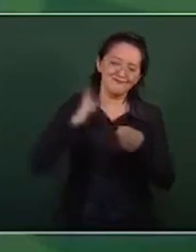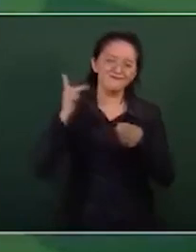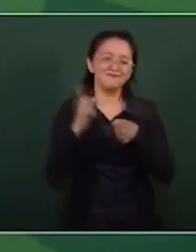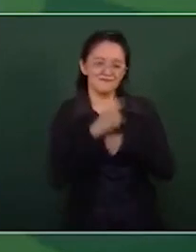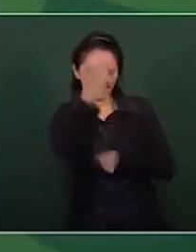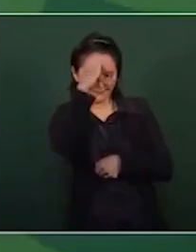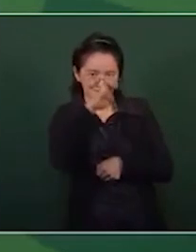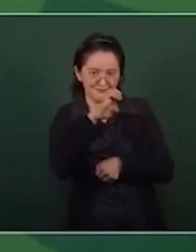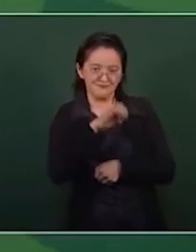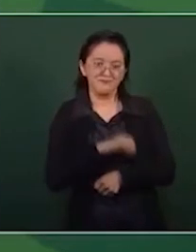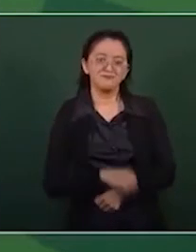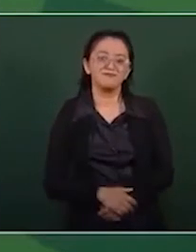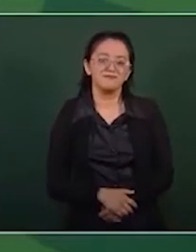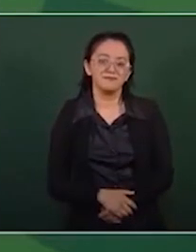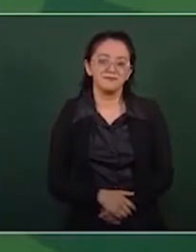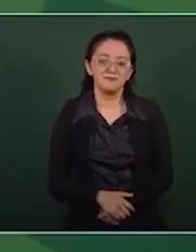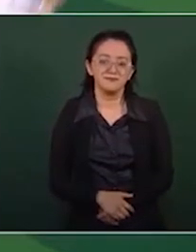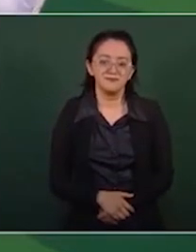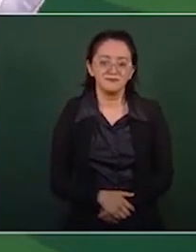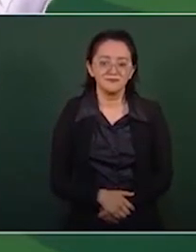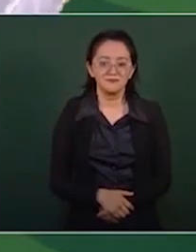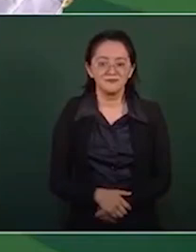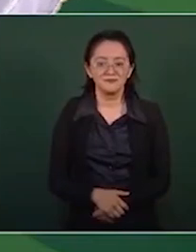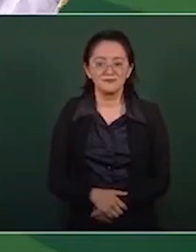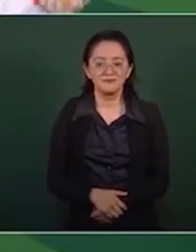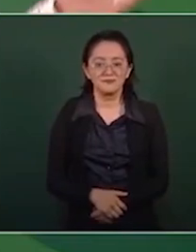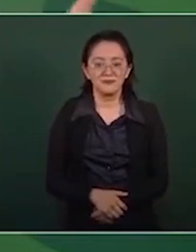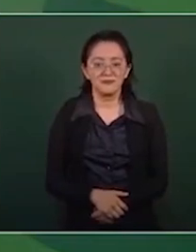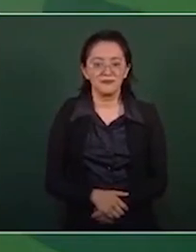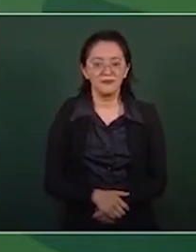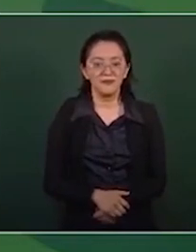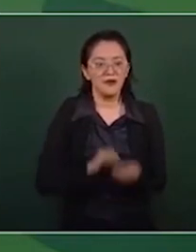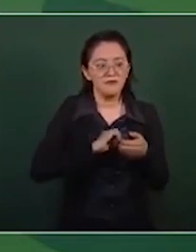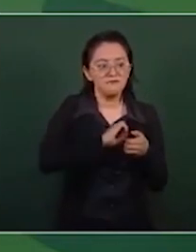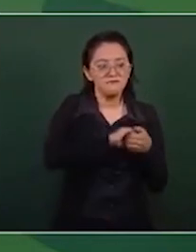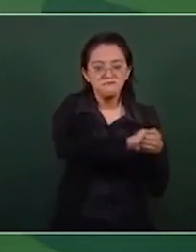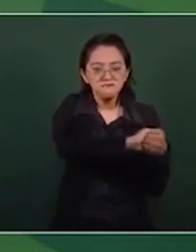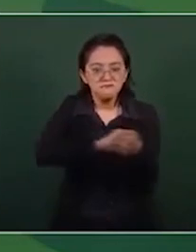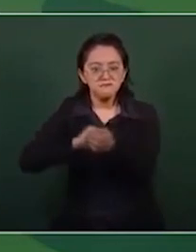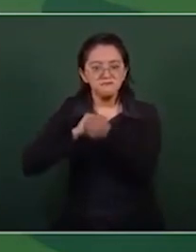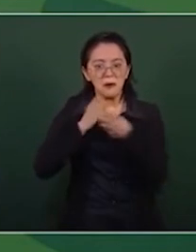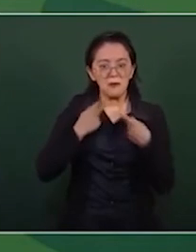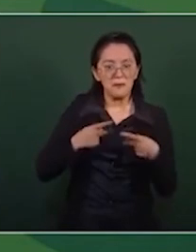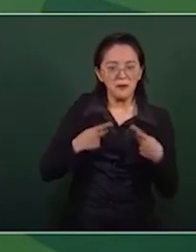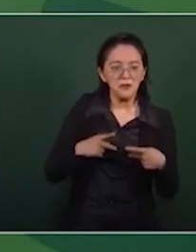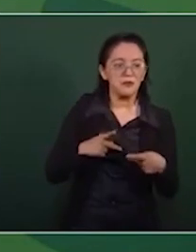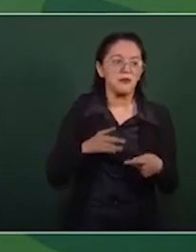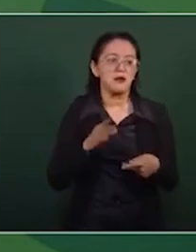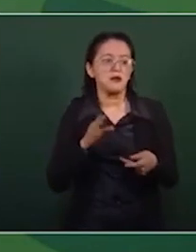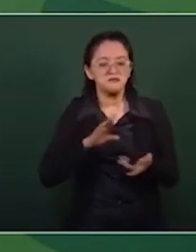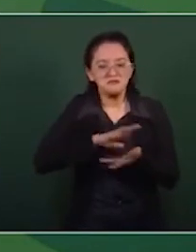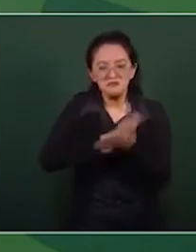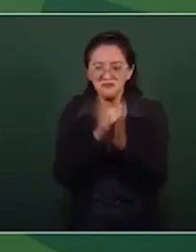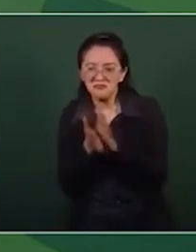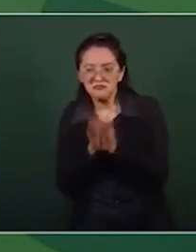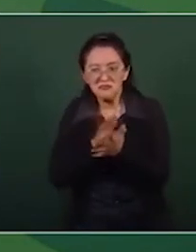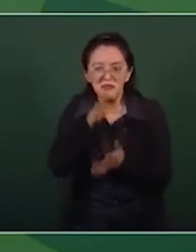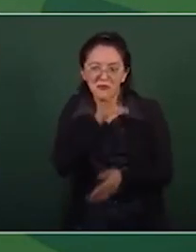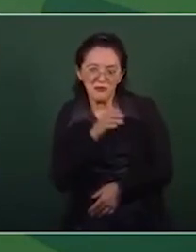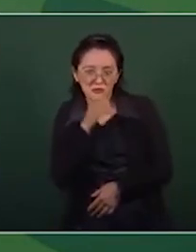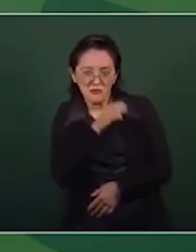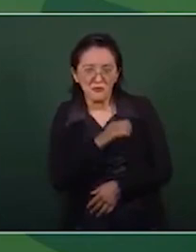el aliarse con los conservadores. Les estoy diciendo que el PAN